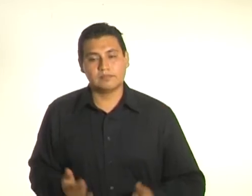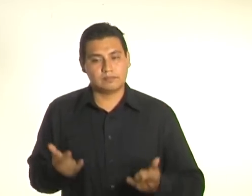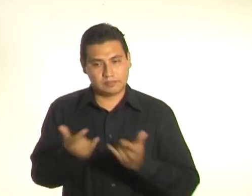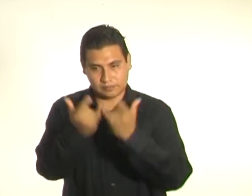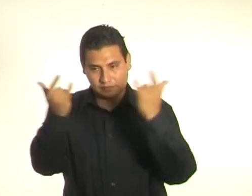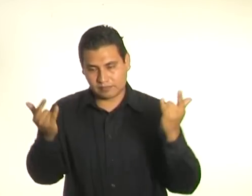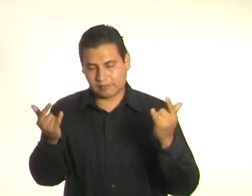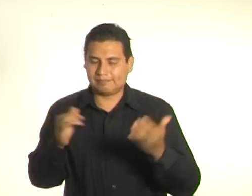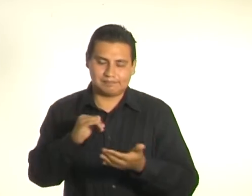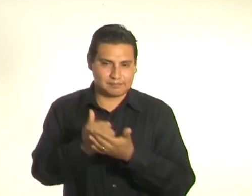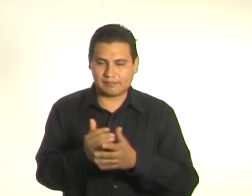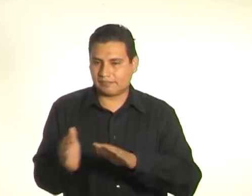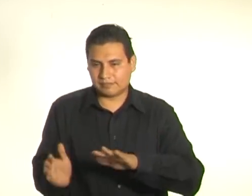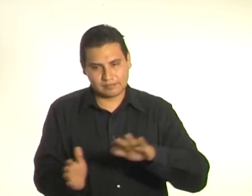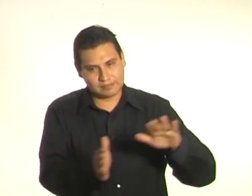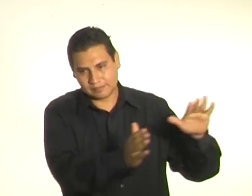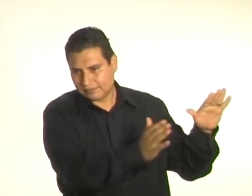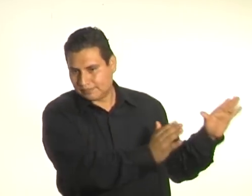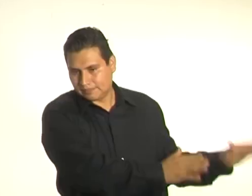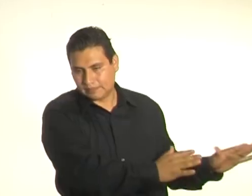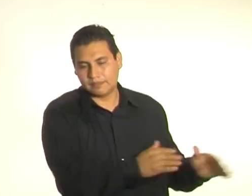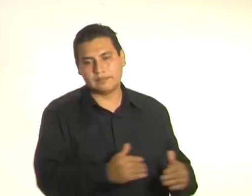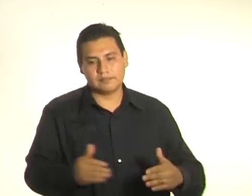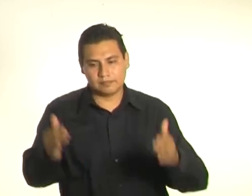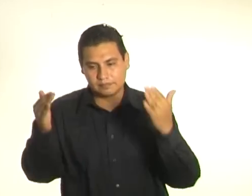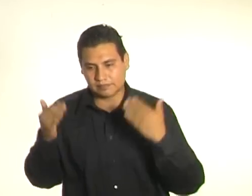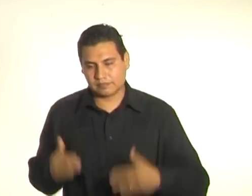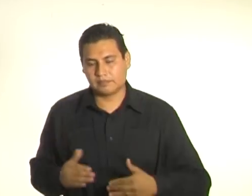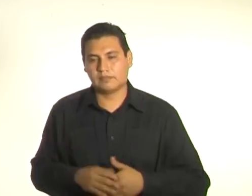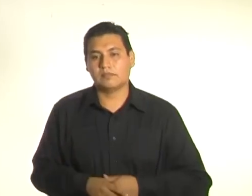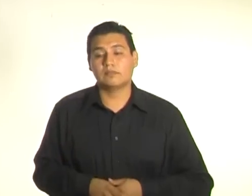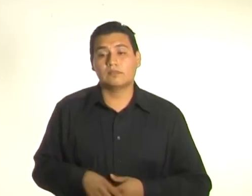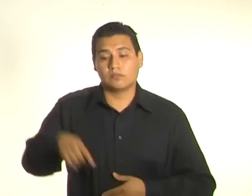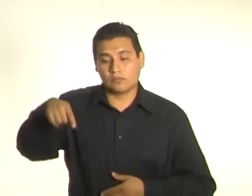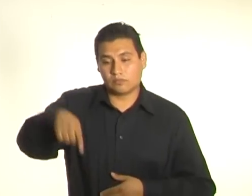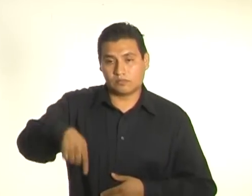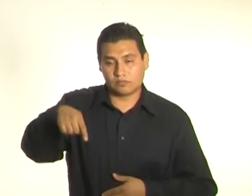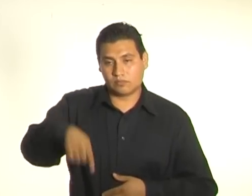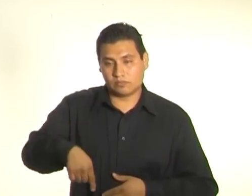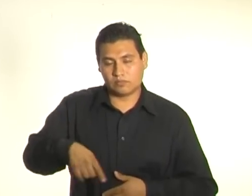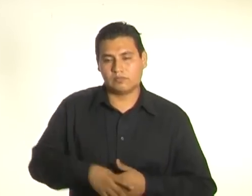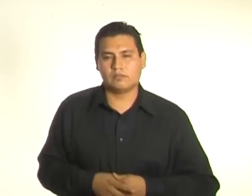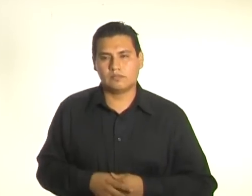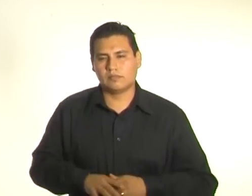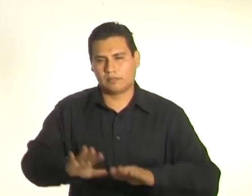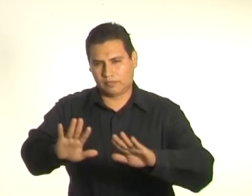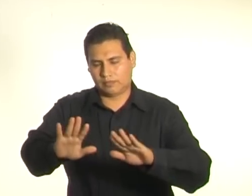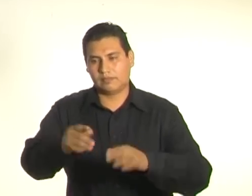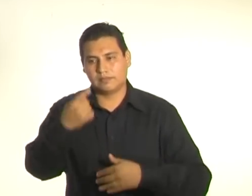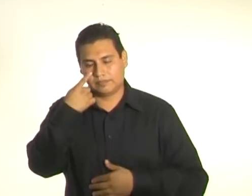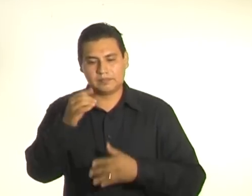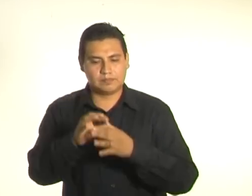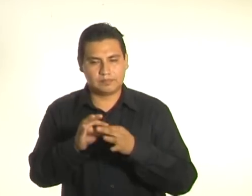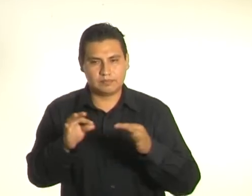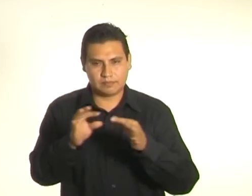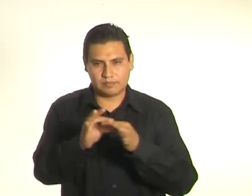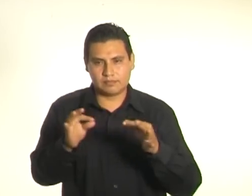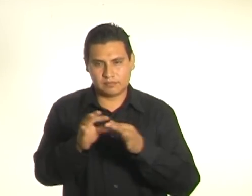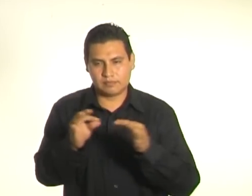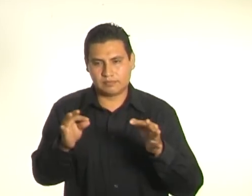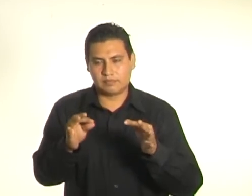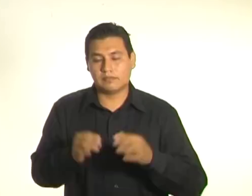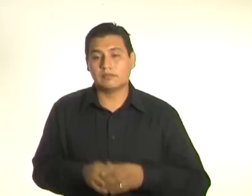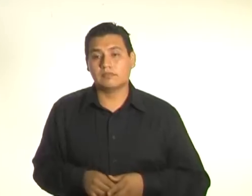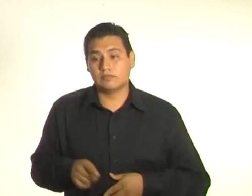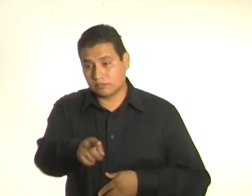a tratar algunos que se derivan del cuento. Pero el día de hoy solamente quiero recomendarles, niños,